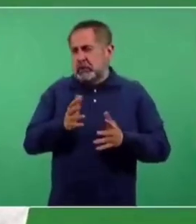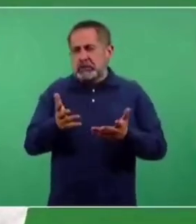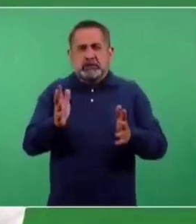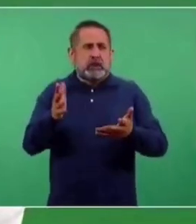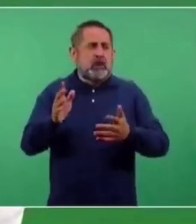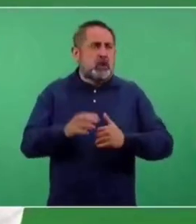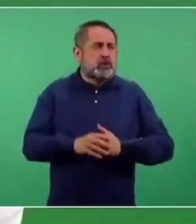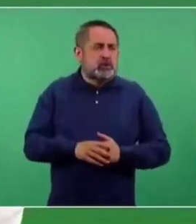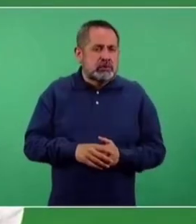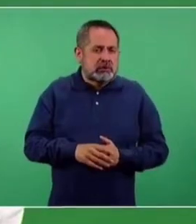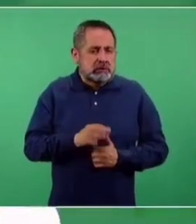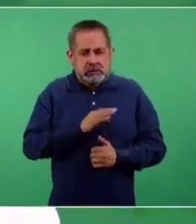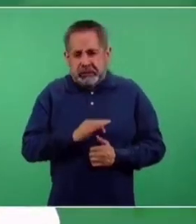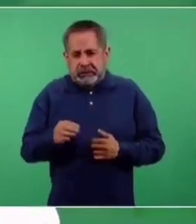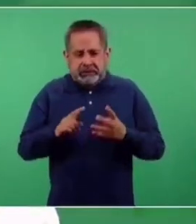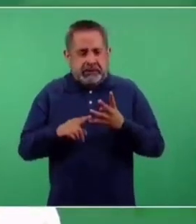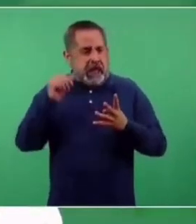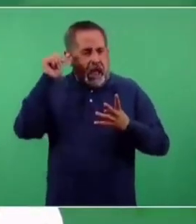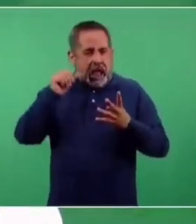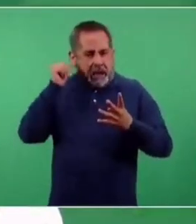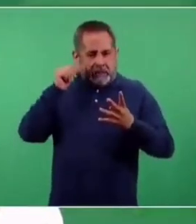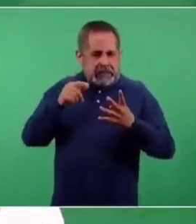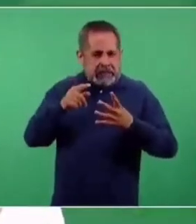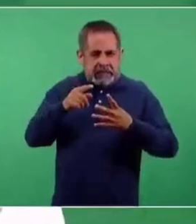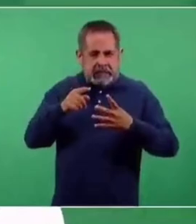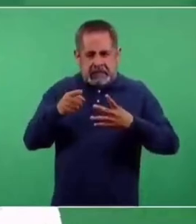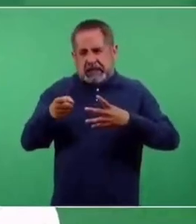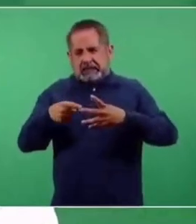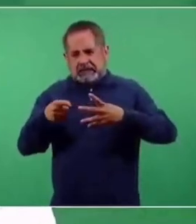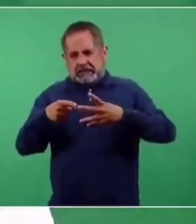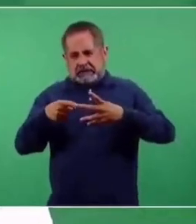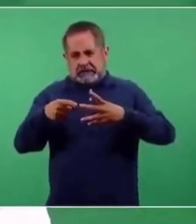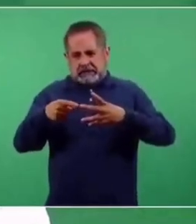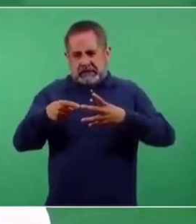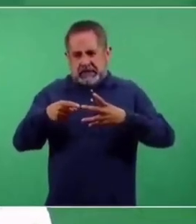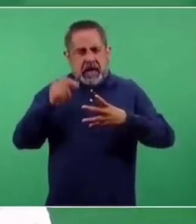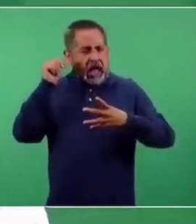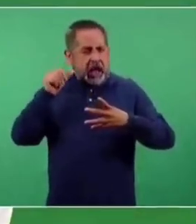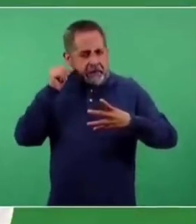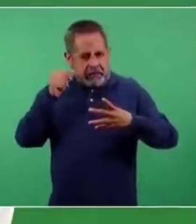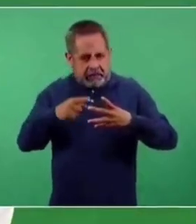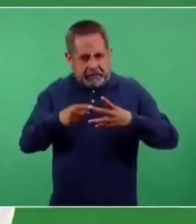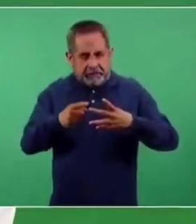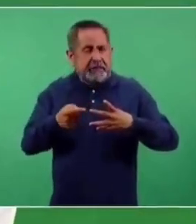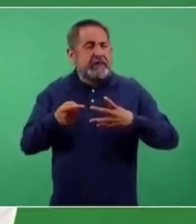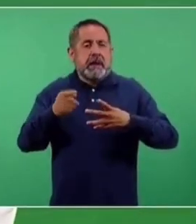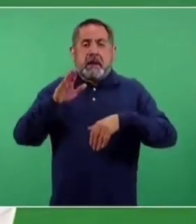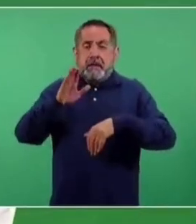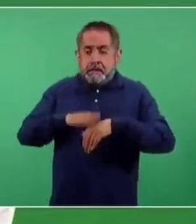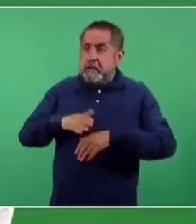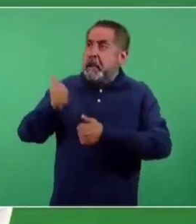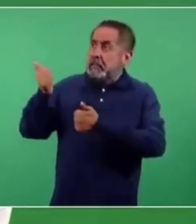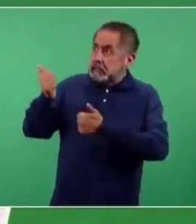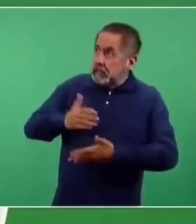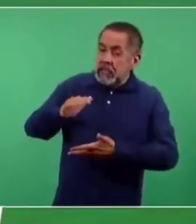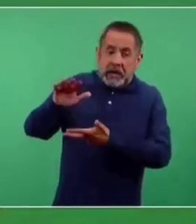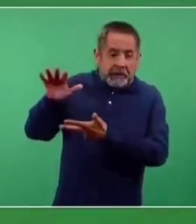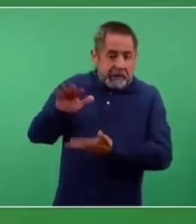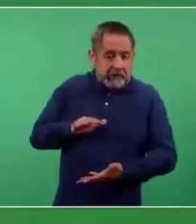ocurriendo en abril, particularmente la segunda quincena de abril y conforme ya se concrete